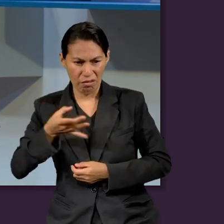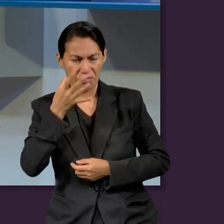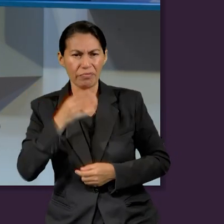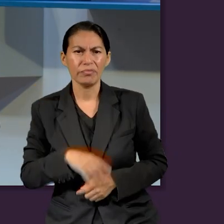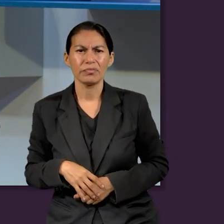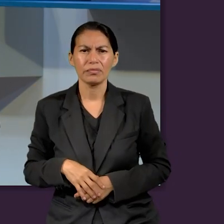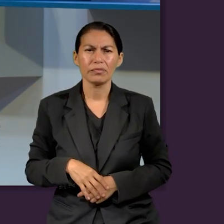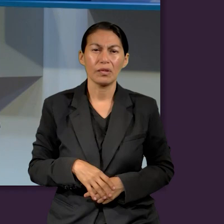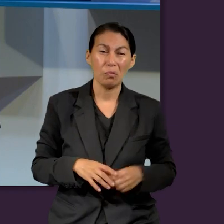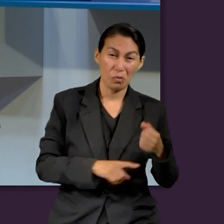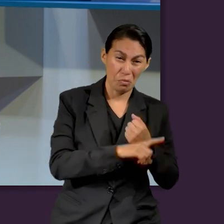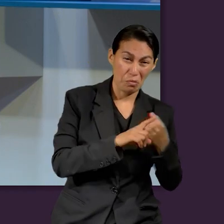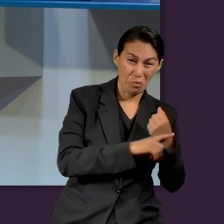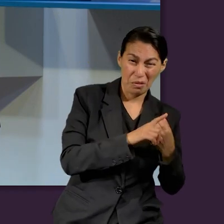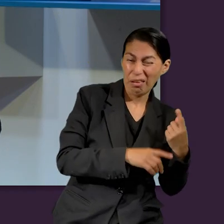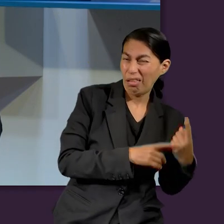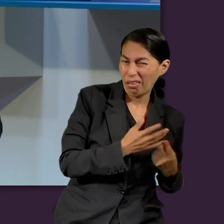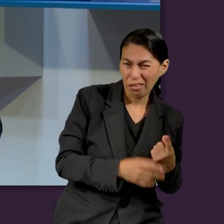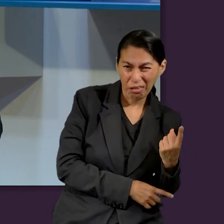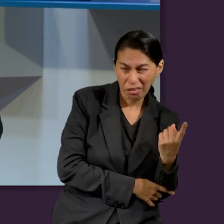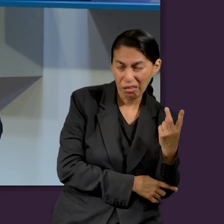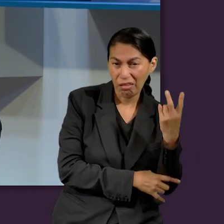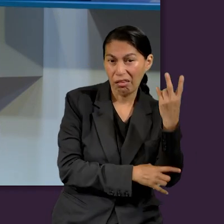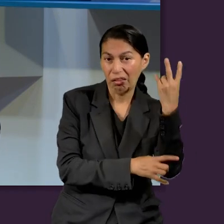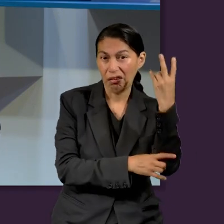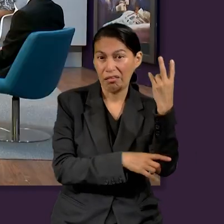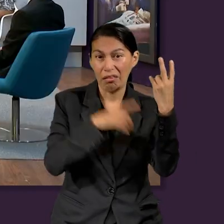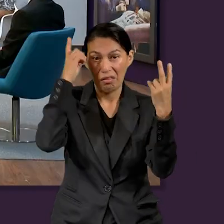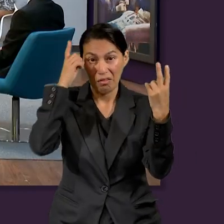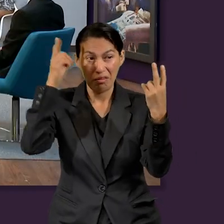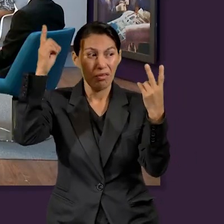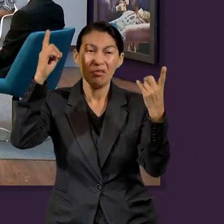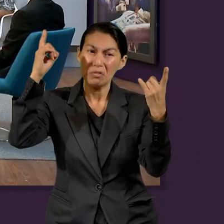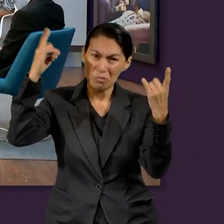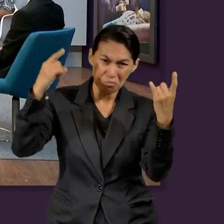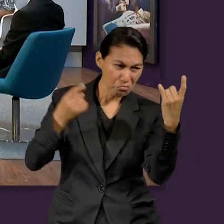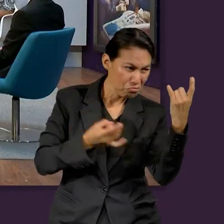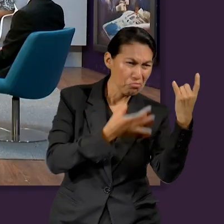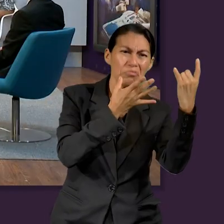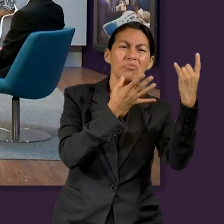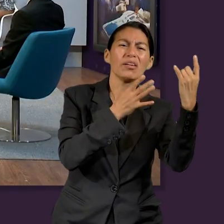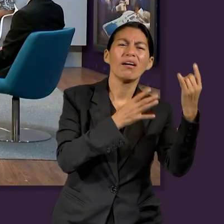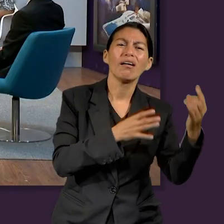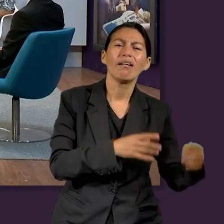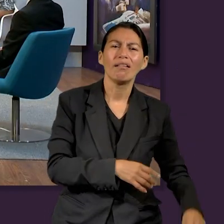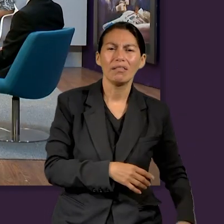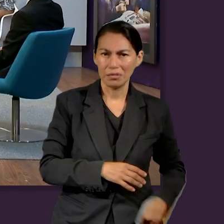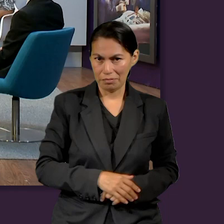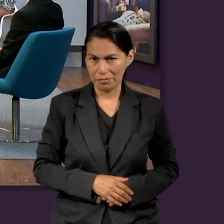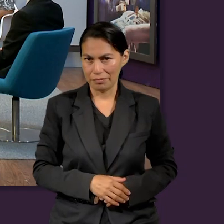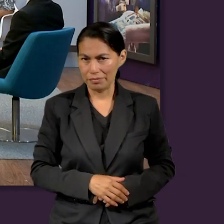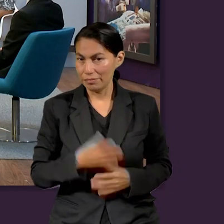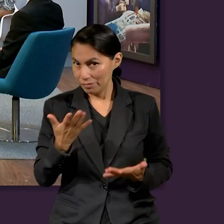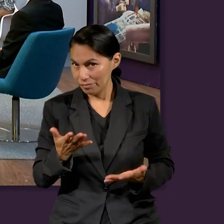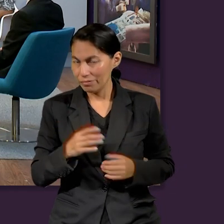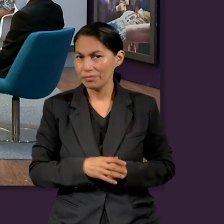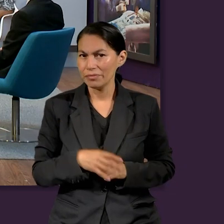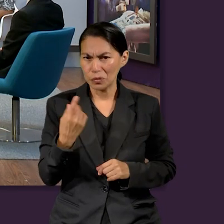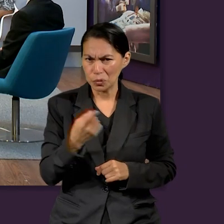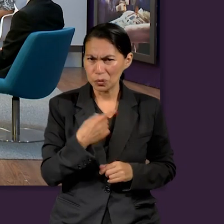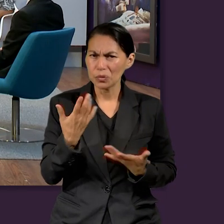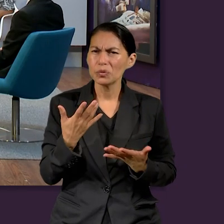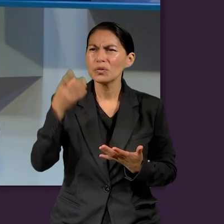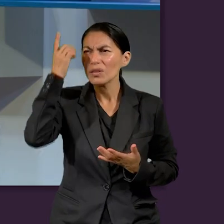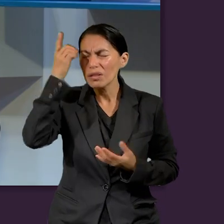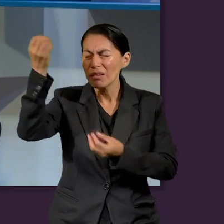Dios es nuestra fortaleza. Así es. A veces pensamos que nuestros recursos son los que